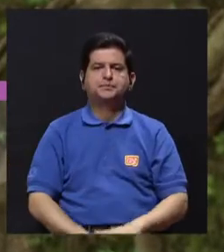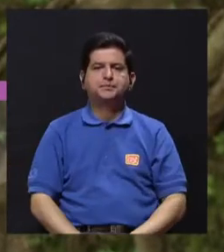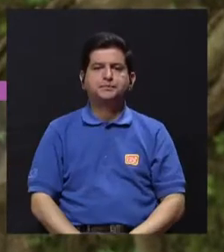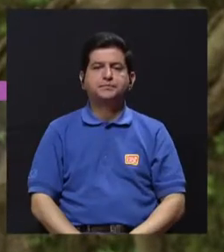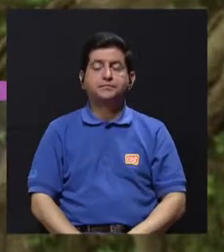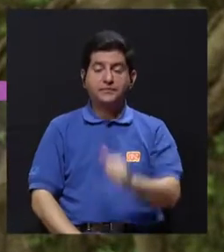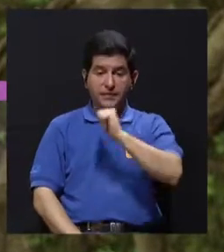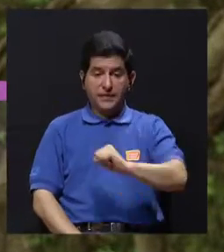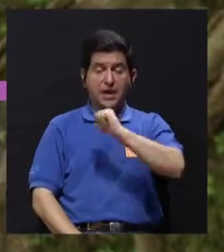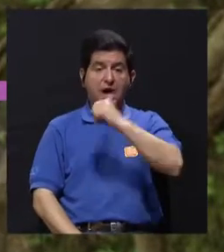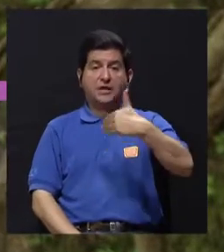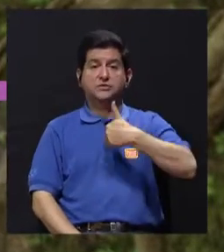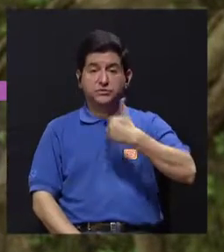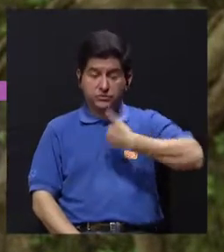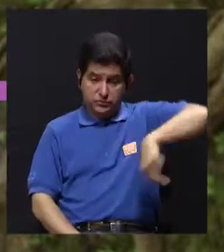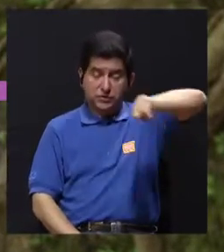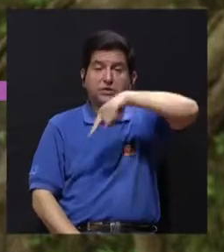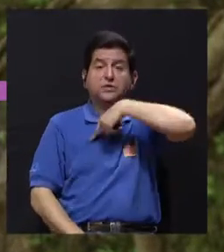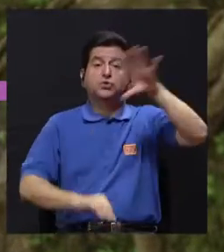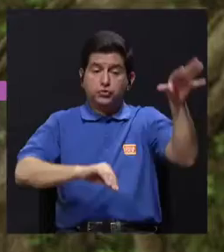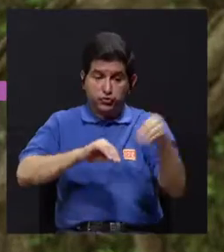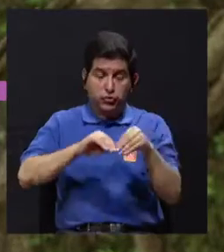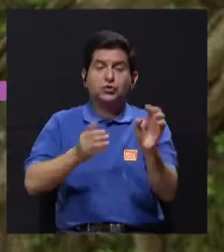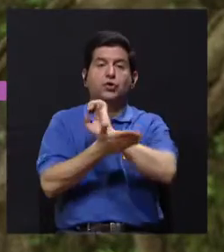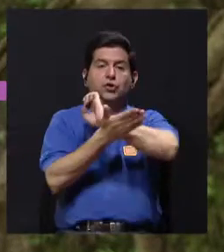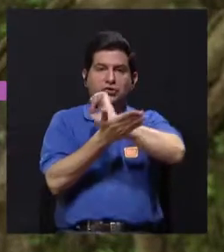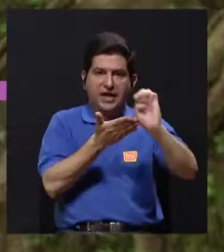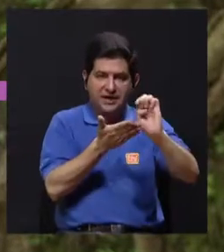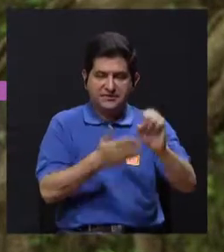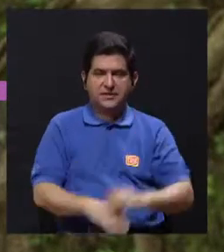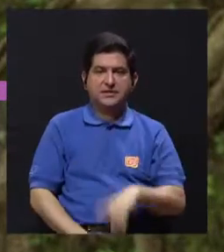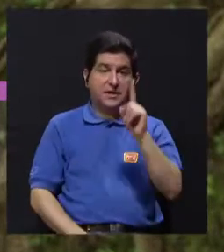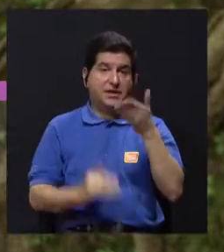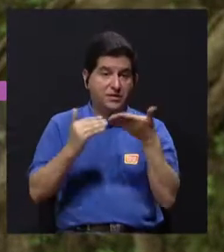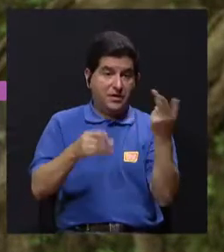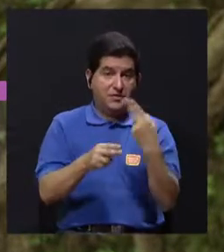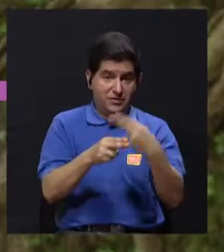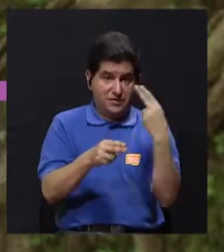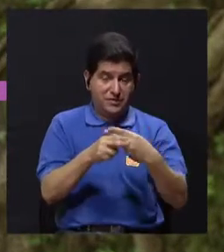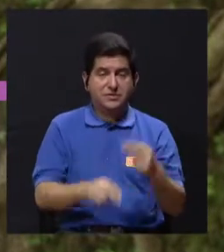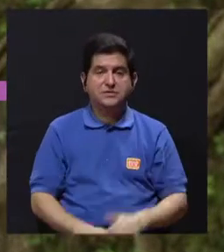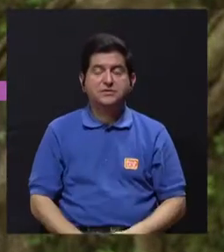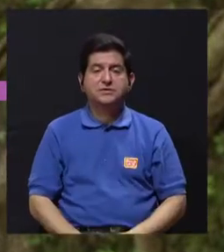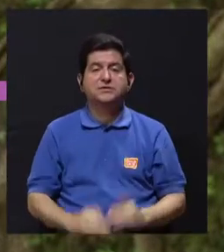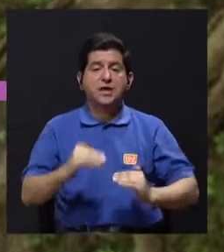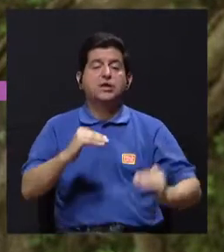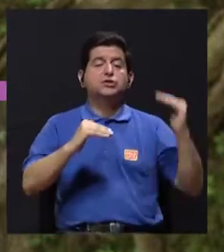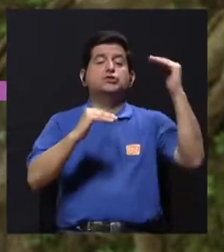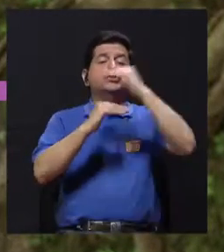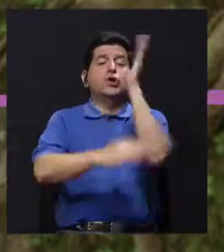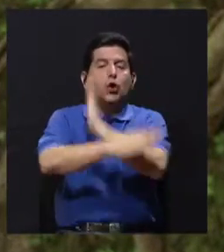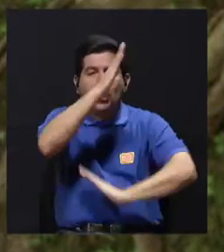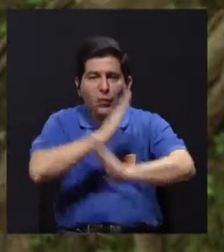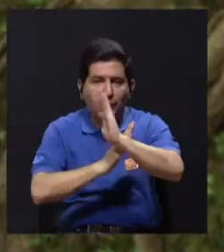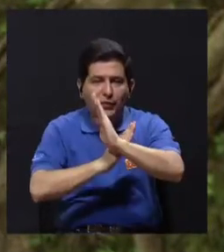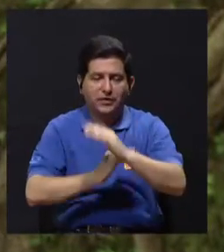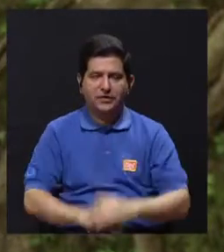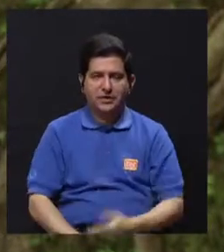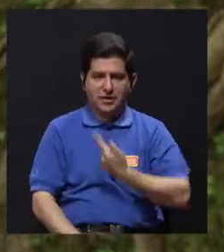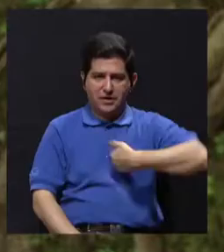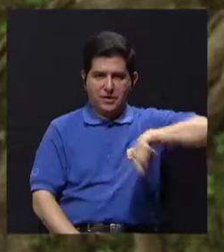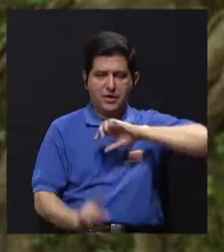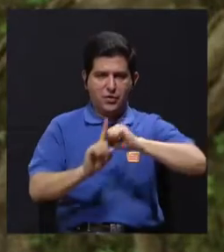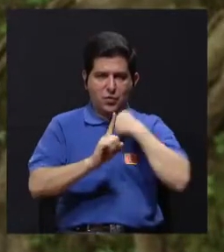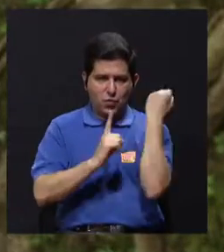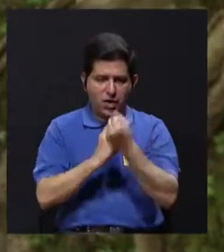Ahora, la actitud que nosotros tenemos que tener además es evitar una cosa que se llama la sobrediscapacidad y es que